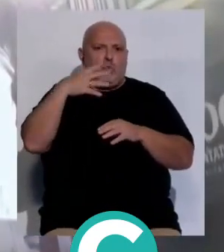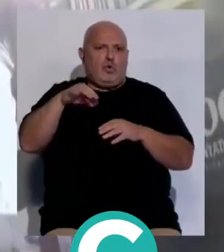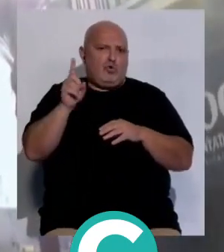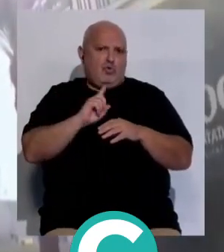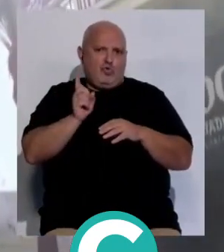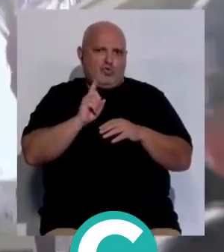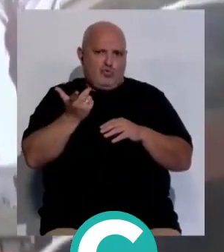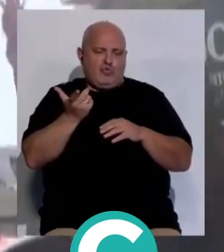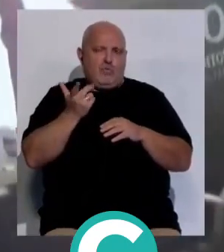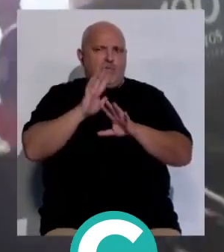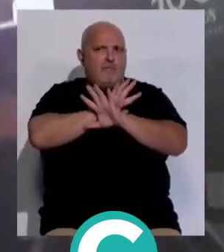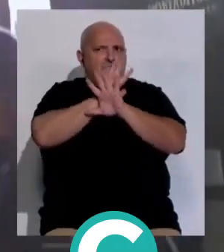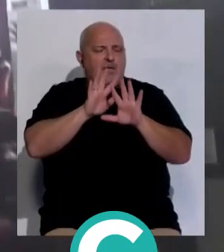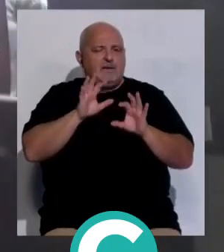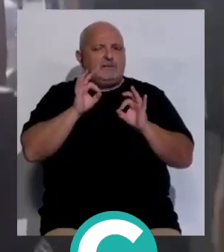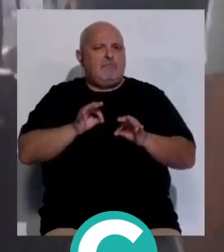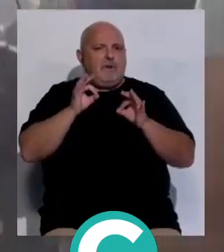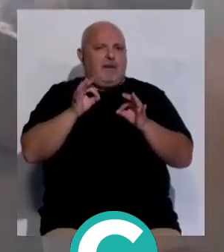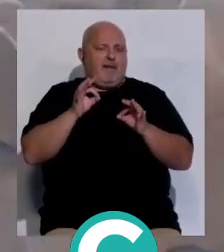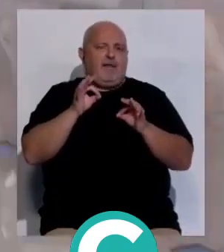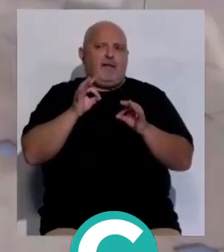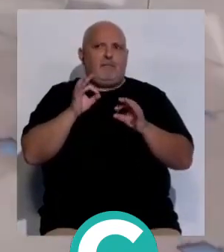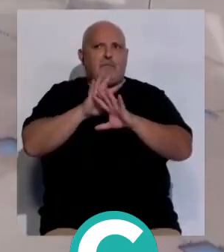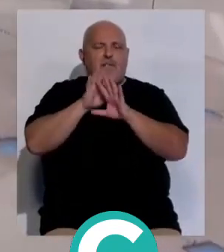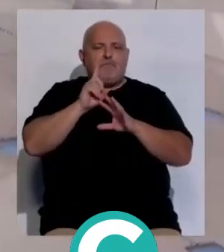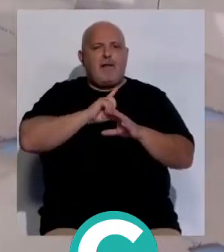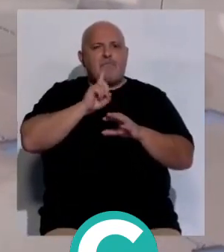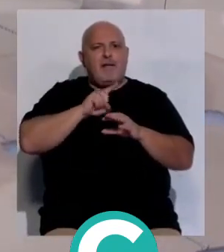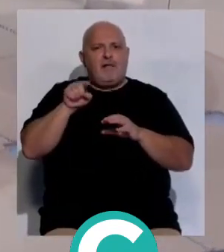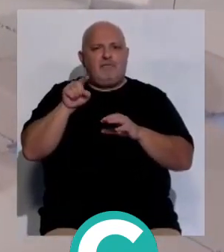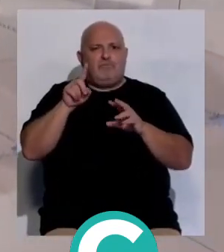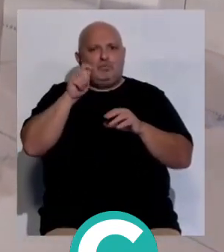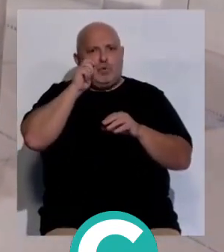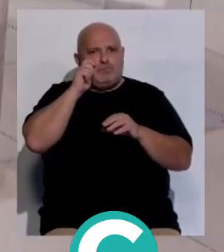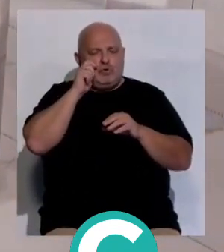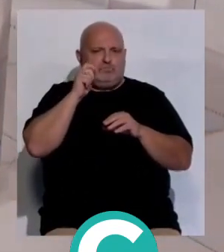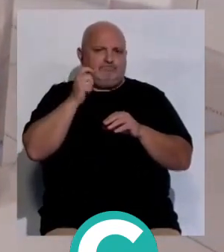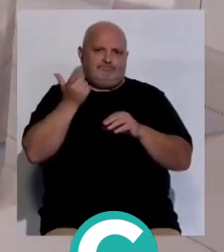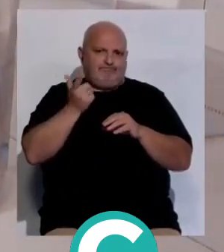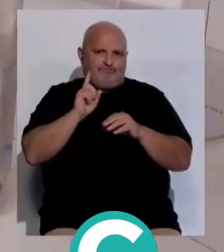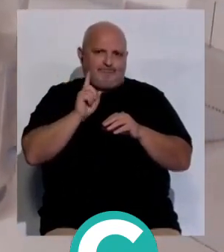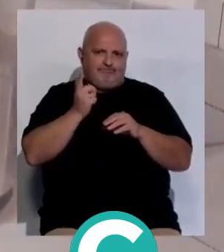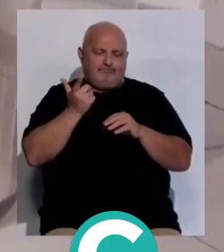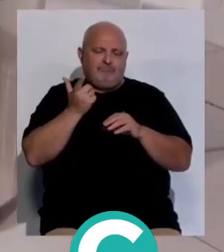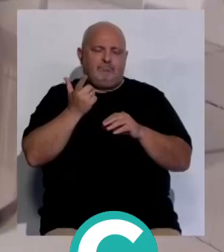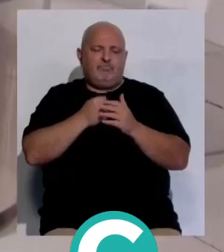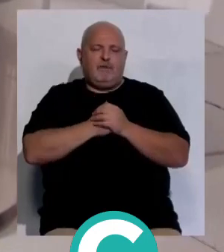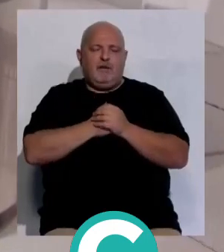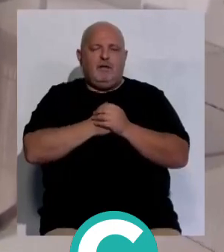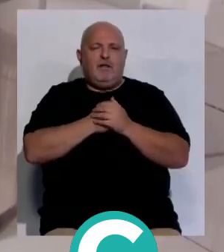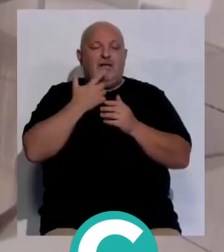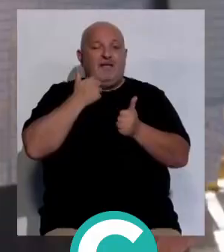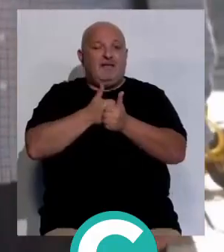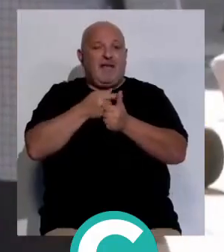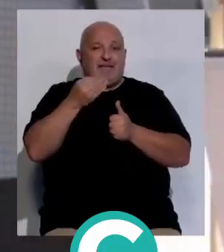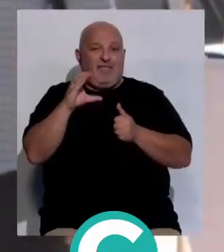muchas veces tendemos a ponerle el San Benito a un tema y ya ahí cae todo. La secretaria